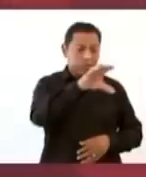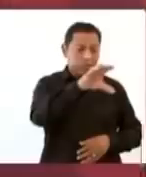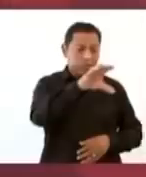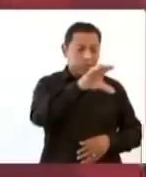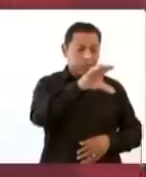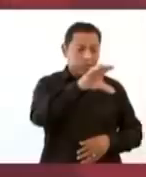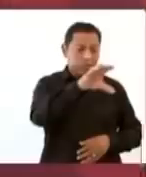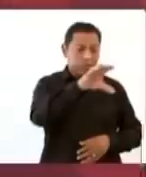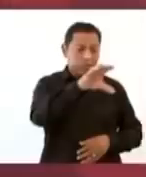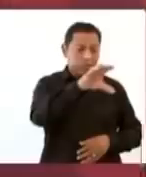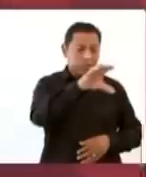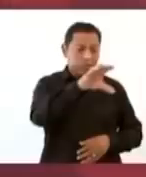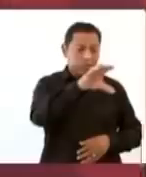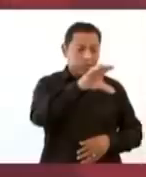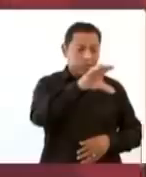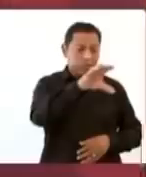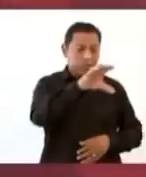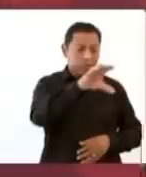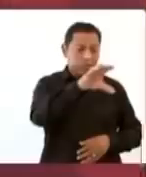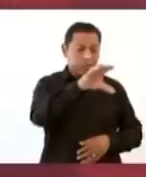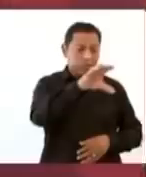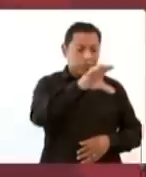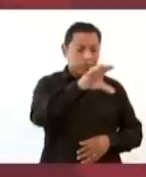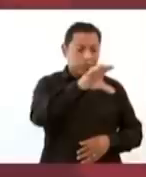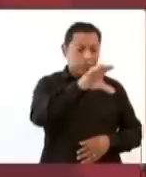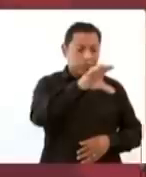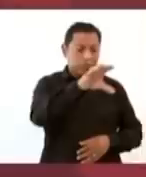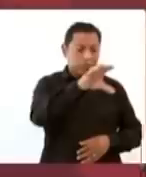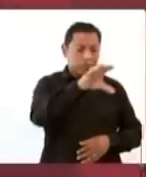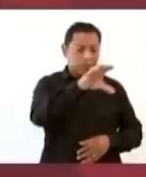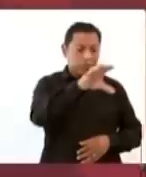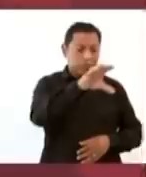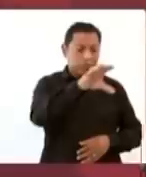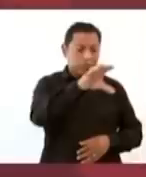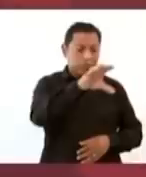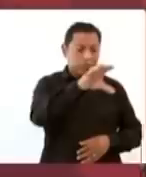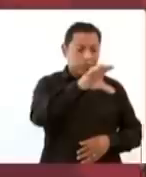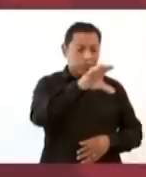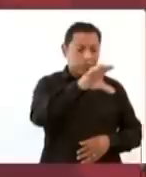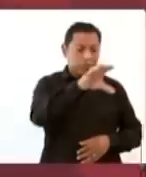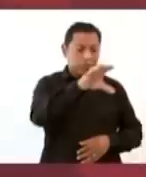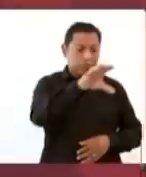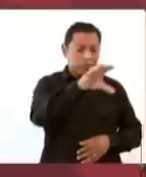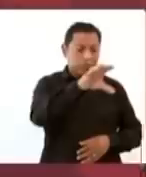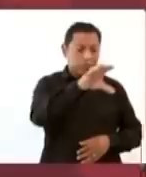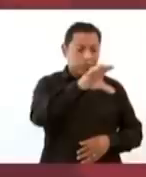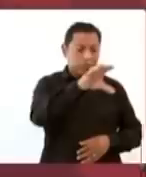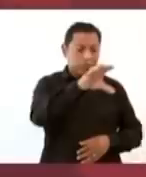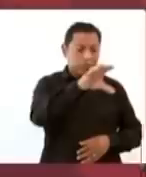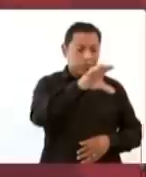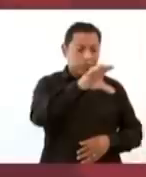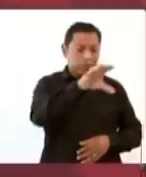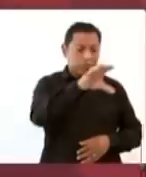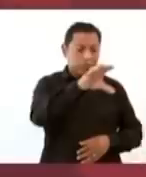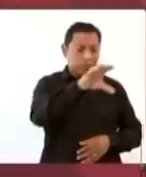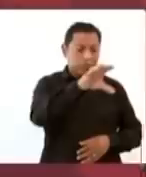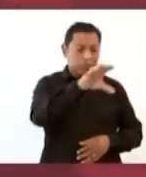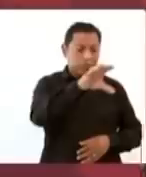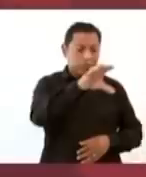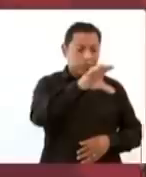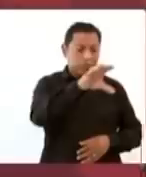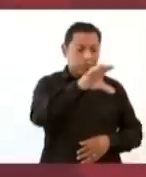no es de él. Es de todos los mexicanos, es del presupuesto. Y arriesgan dinero del presupuesto en empresas